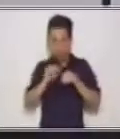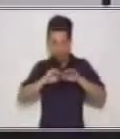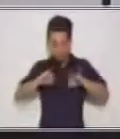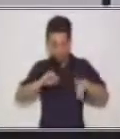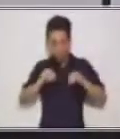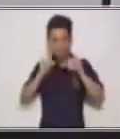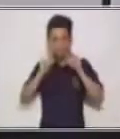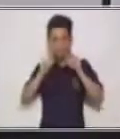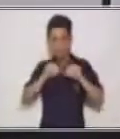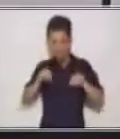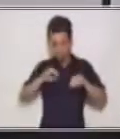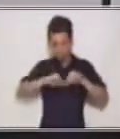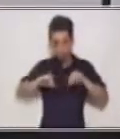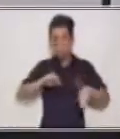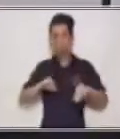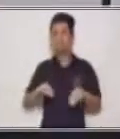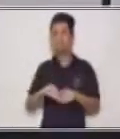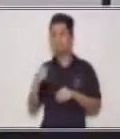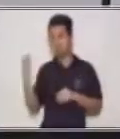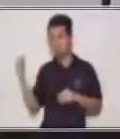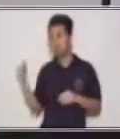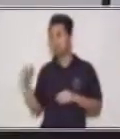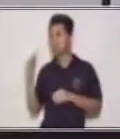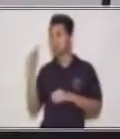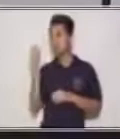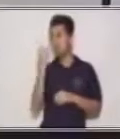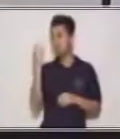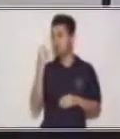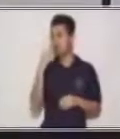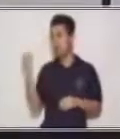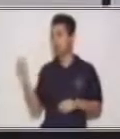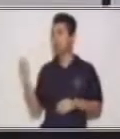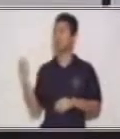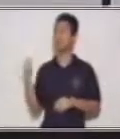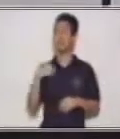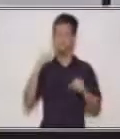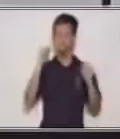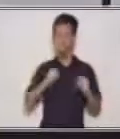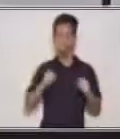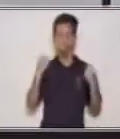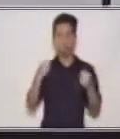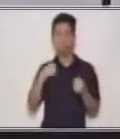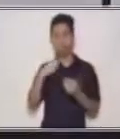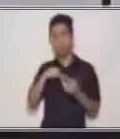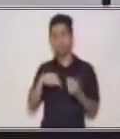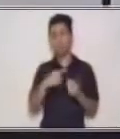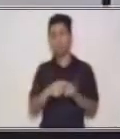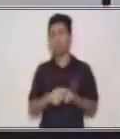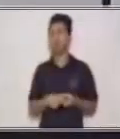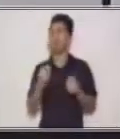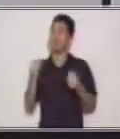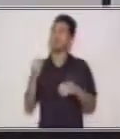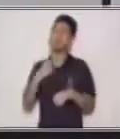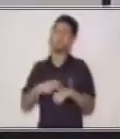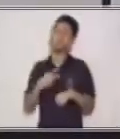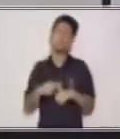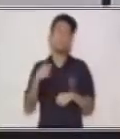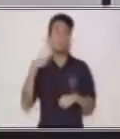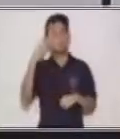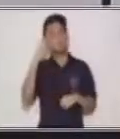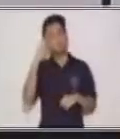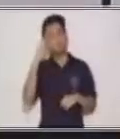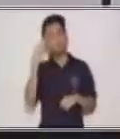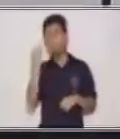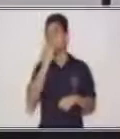cooperando. Esto es lo ideal que tenemos que hacer todos en la familia. Muchas veces tenemos la idea equivocada